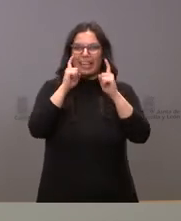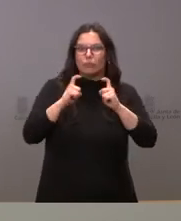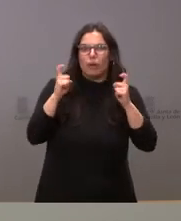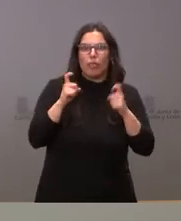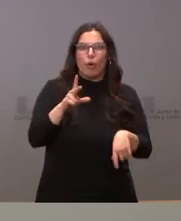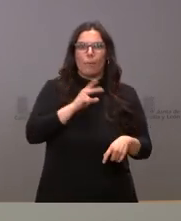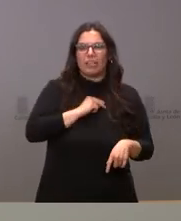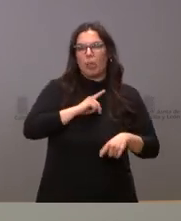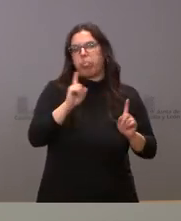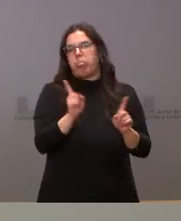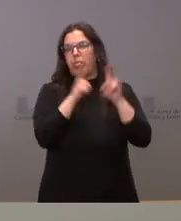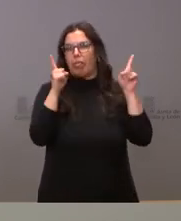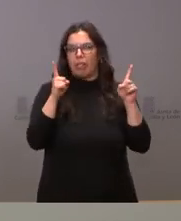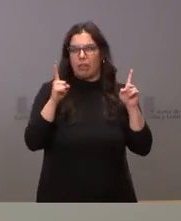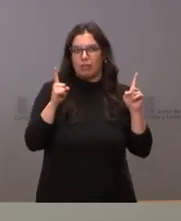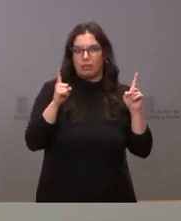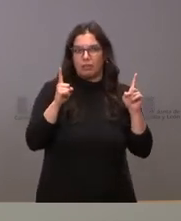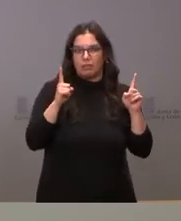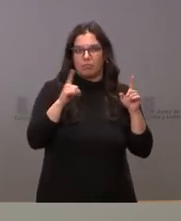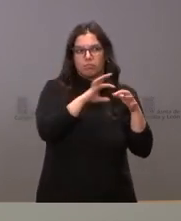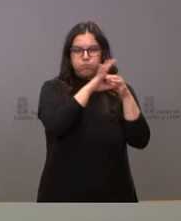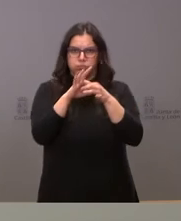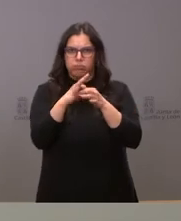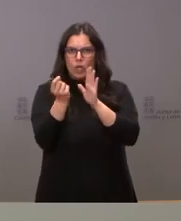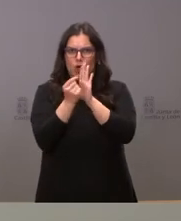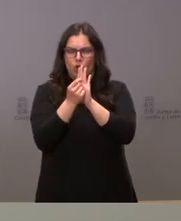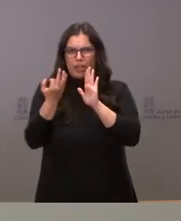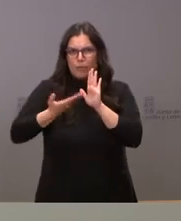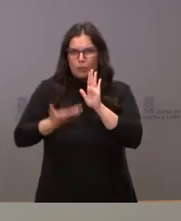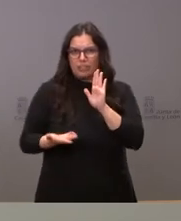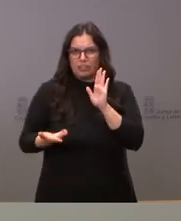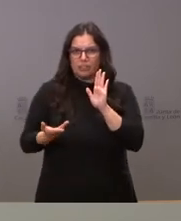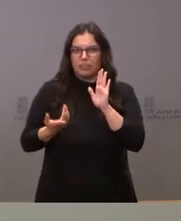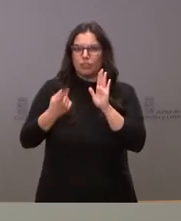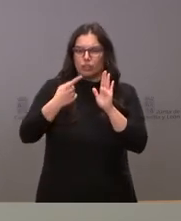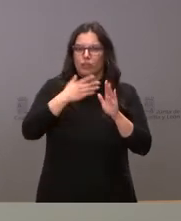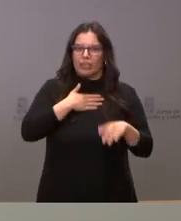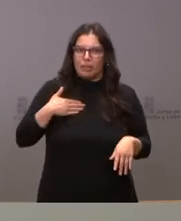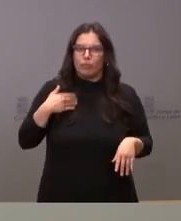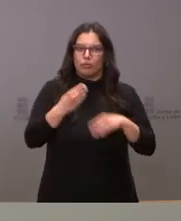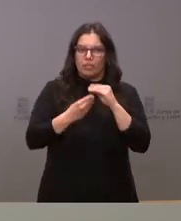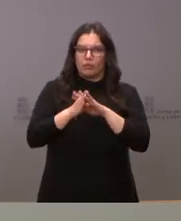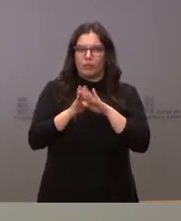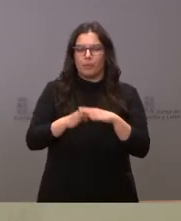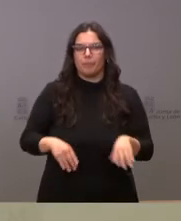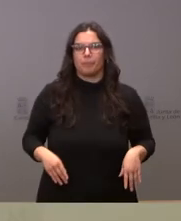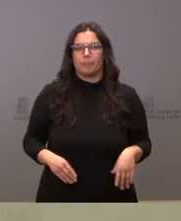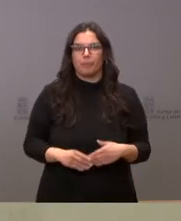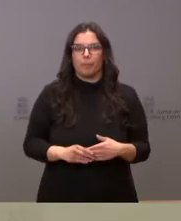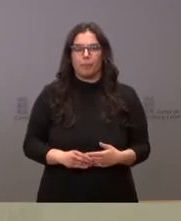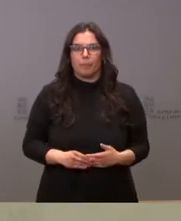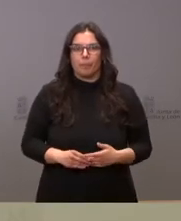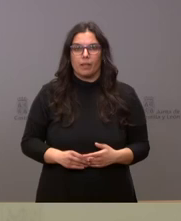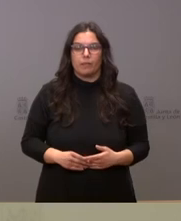esfuerzo están asociados a los resultados educativos y ese es un elemento que queremos hacer mucho en cambio nosotros ¿en las deficiencias en sí se ha